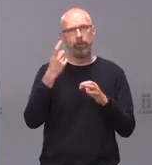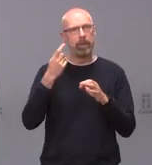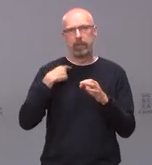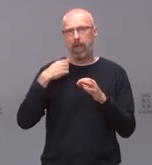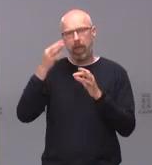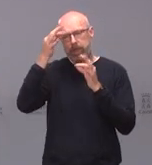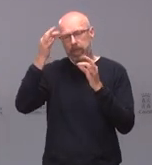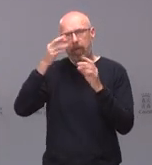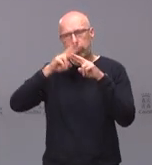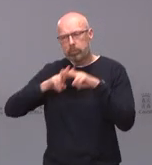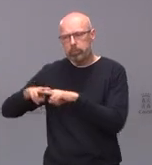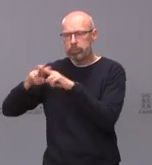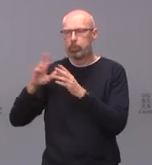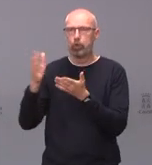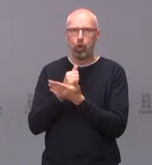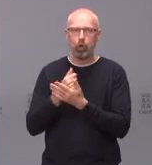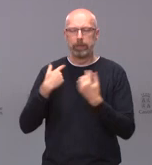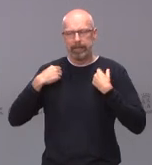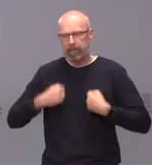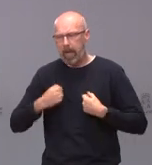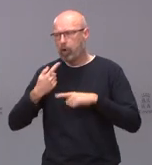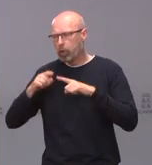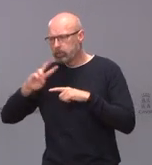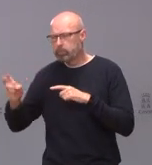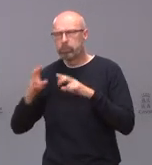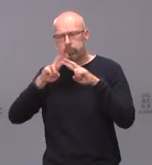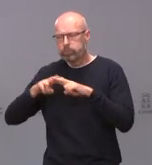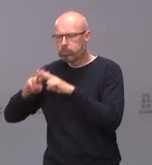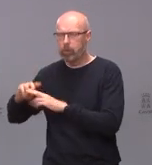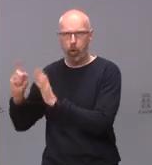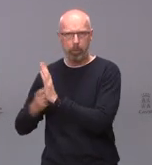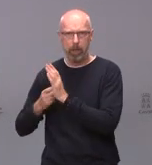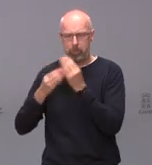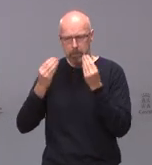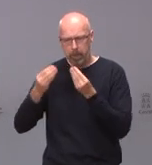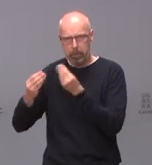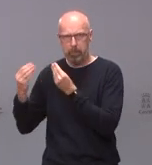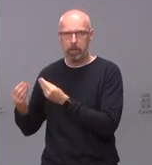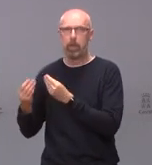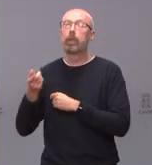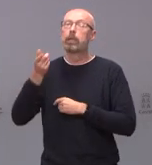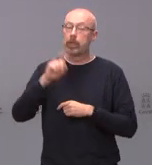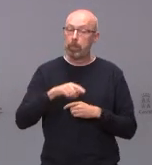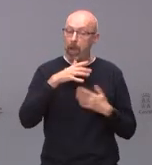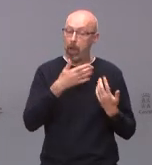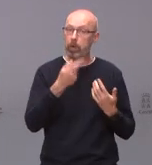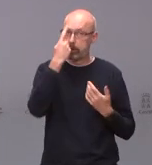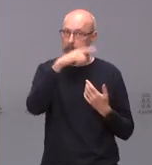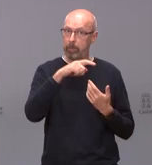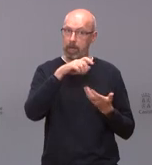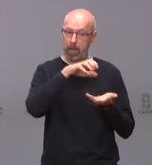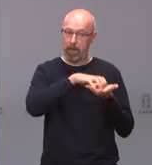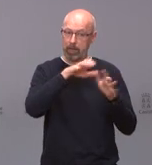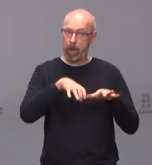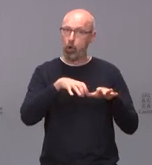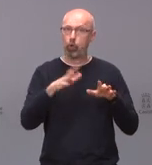epidemiológicos como sanitarios pero también sabe que en este momento insisto toda la comunidad está en nivel